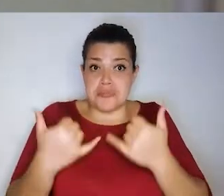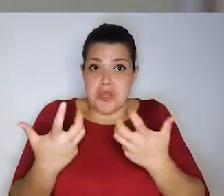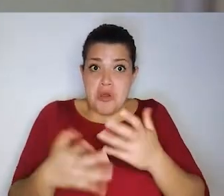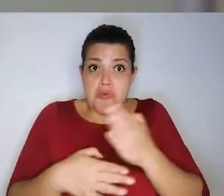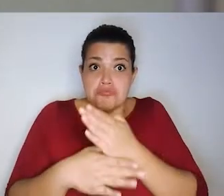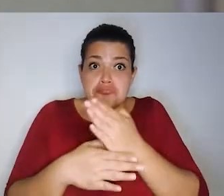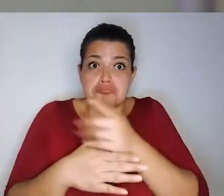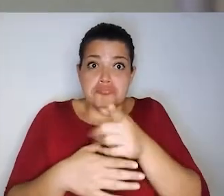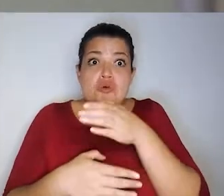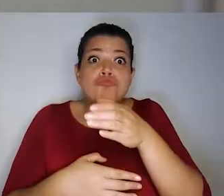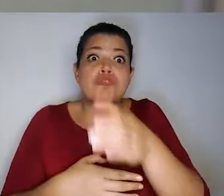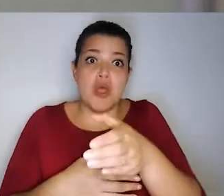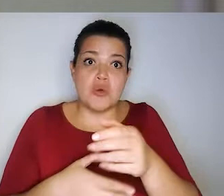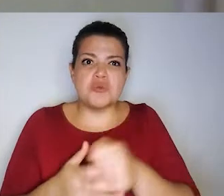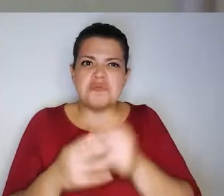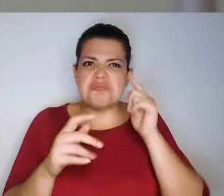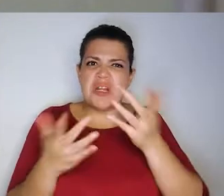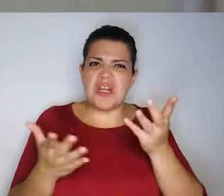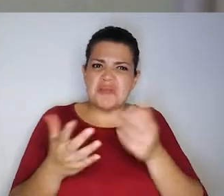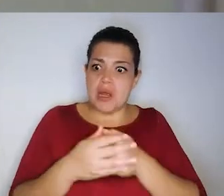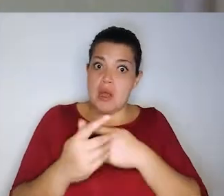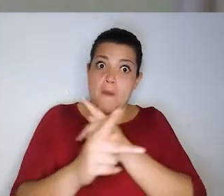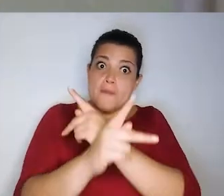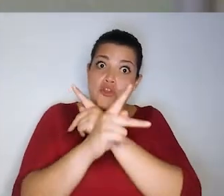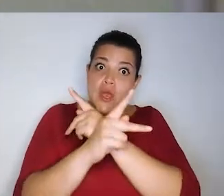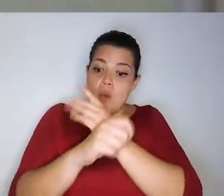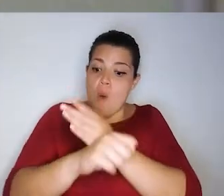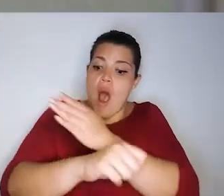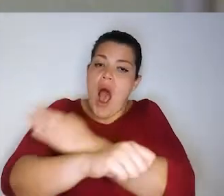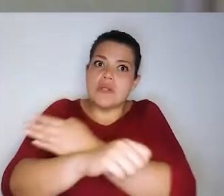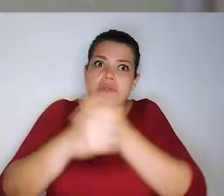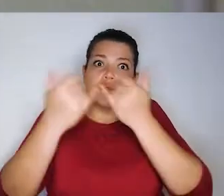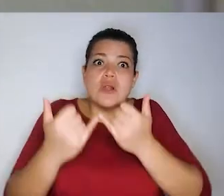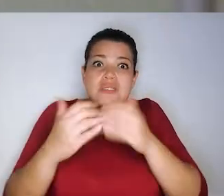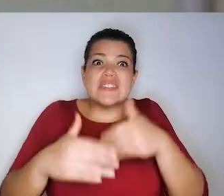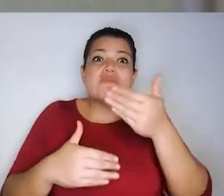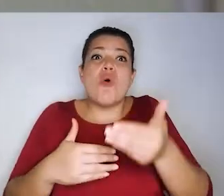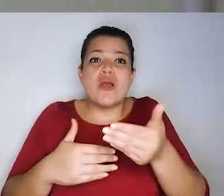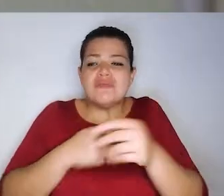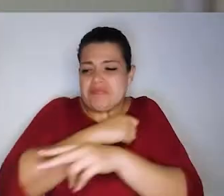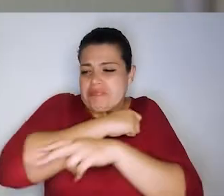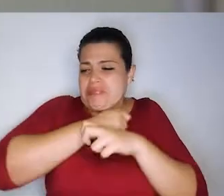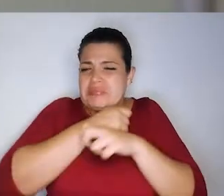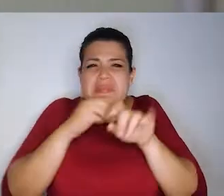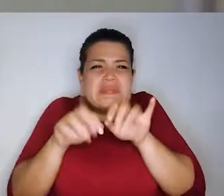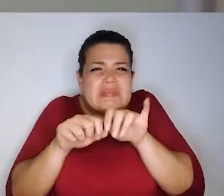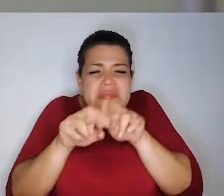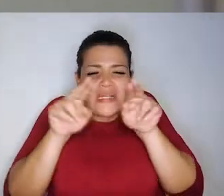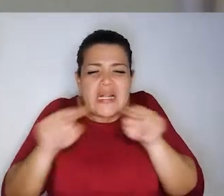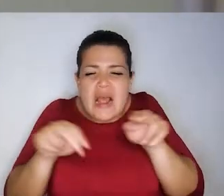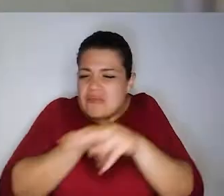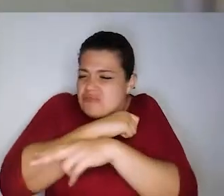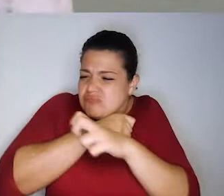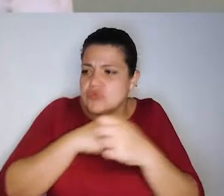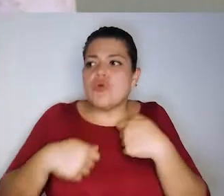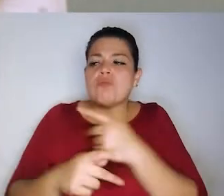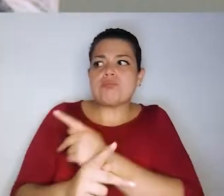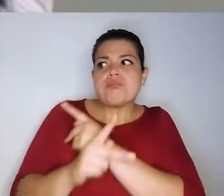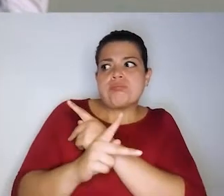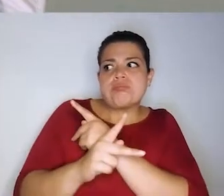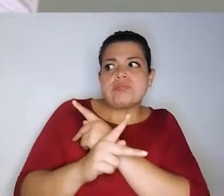ustedes unos consejos para que se protejan antes, durante y después de una estafa digital.